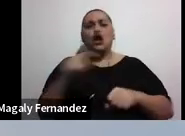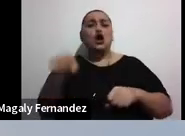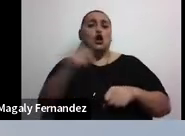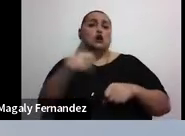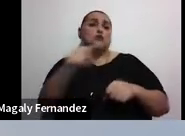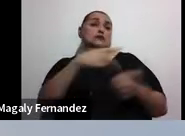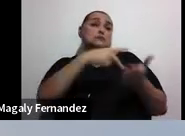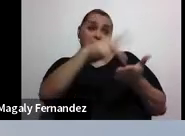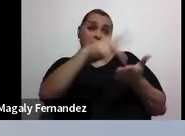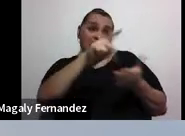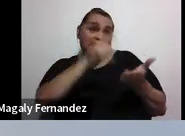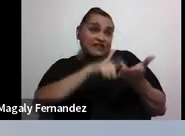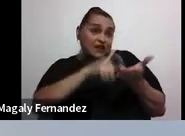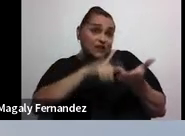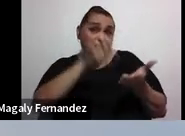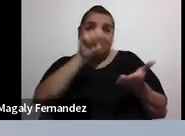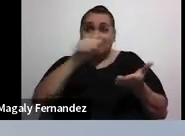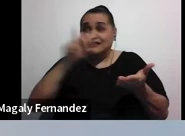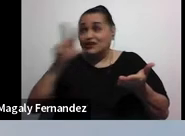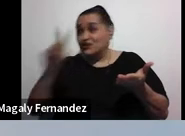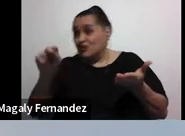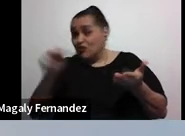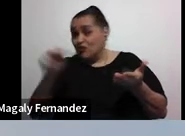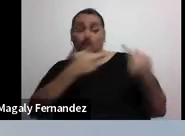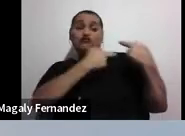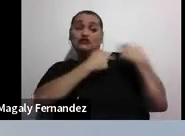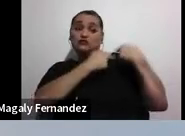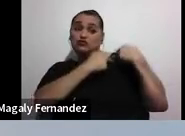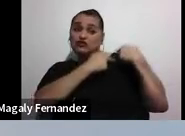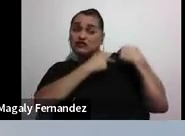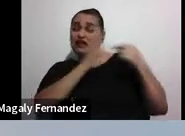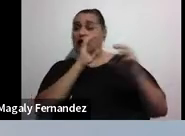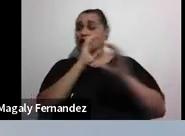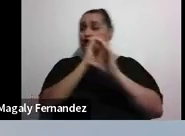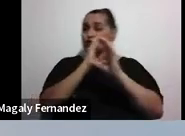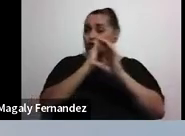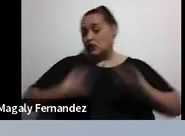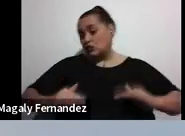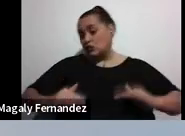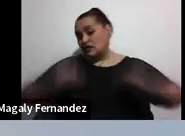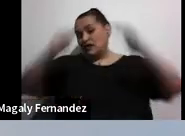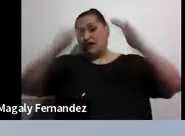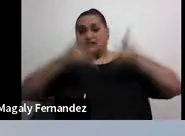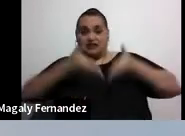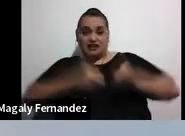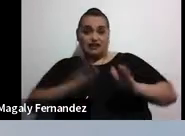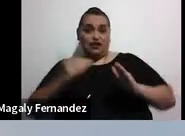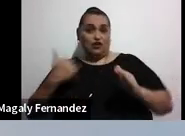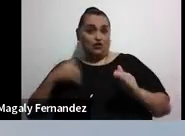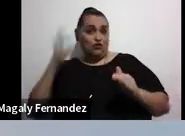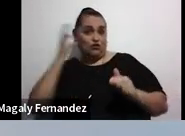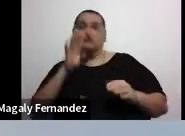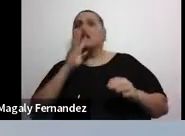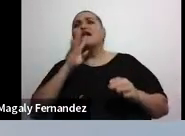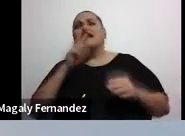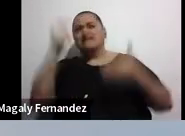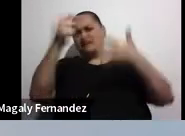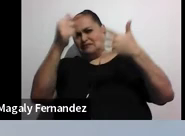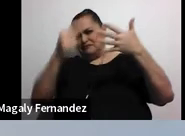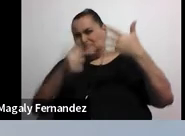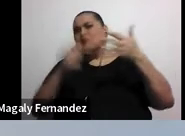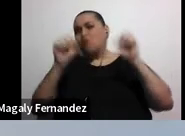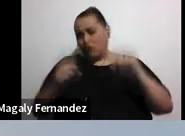deudas, cómo están sus responsabilidades en el cuido, la crianza de hijos e hijas. Puedo hablar muchas de estas cosas, pero ¿estoy